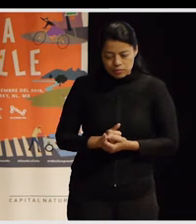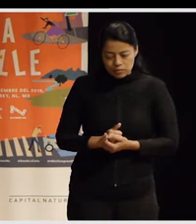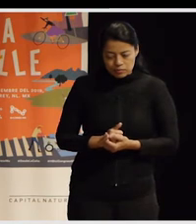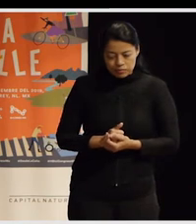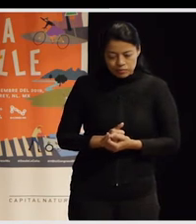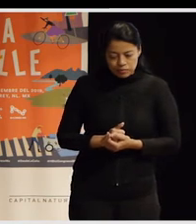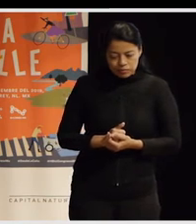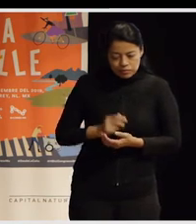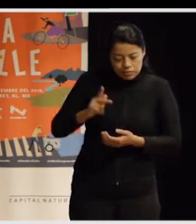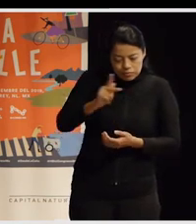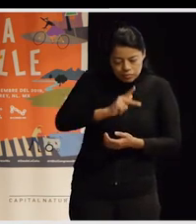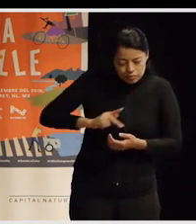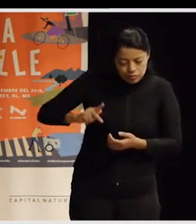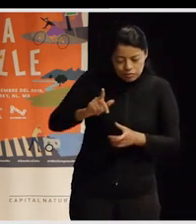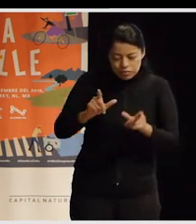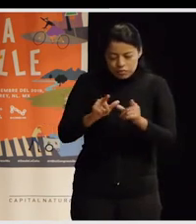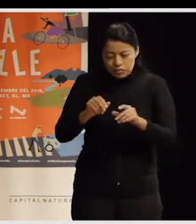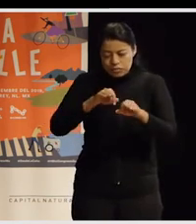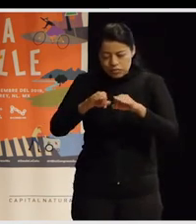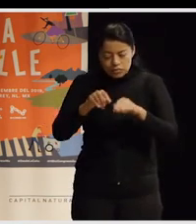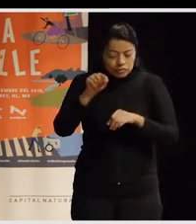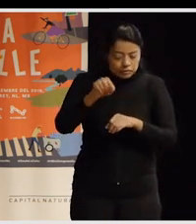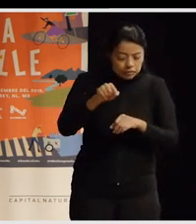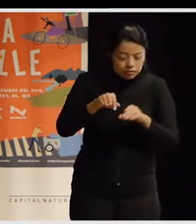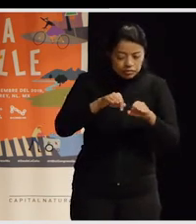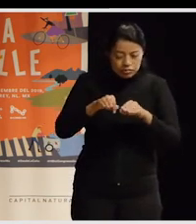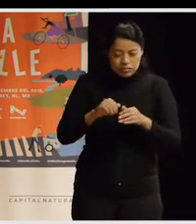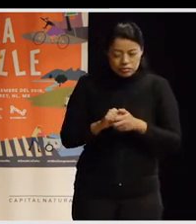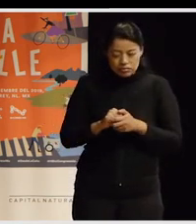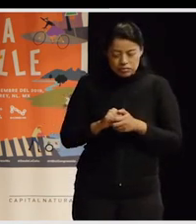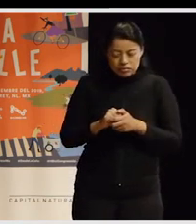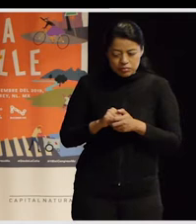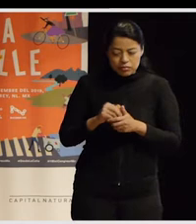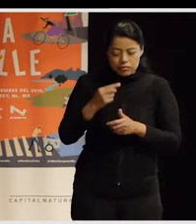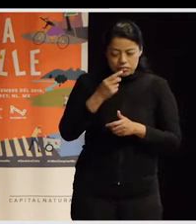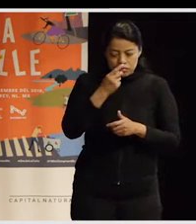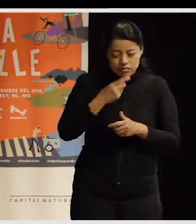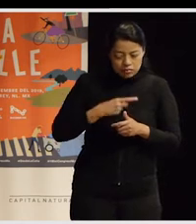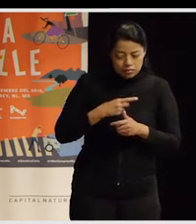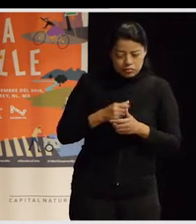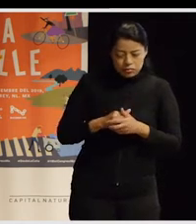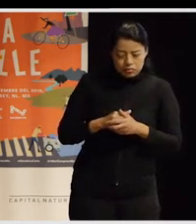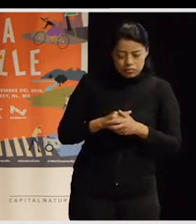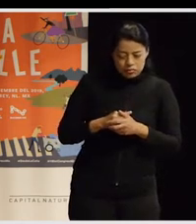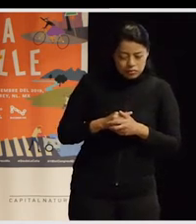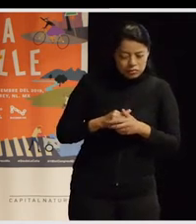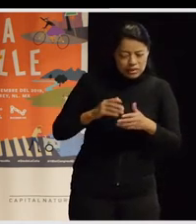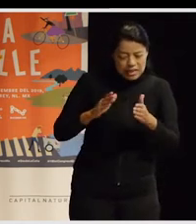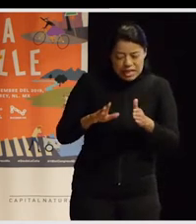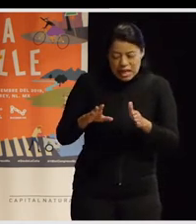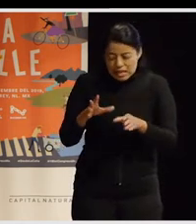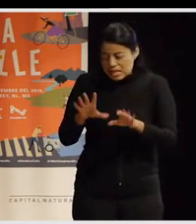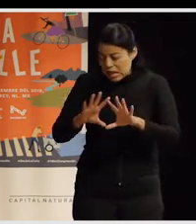En un pueblito del pueblo donde trabajábamos había habido unas inundaciones que se habían llevado todo un barrio, ¿no? Entonces, estaban en el proceso de